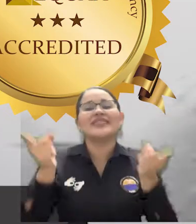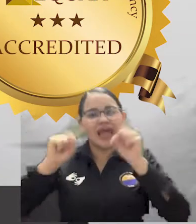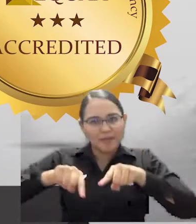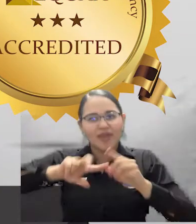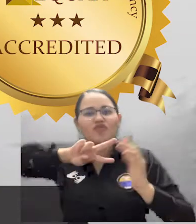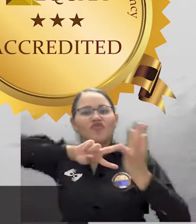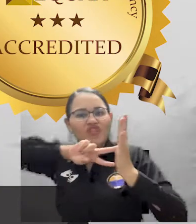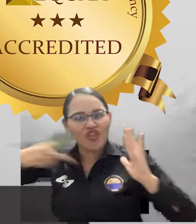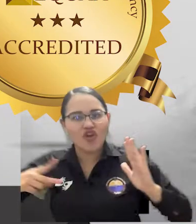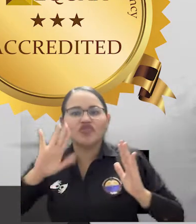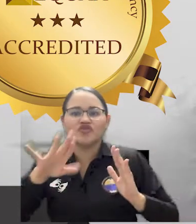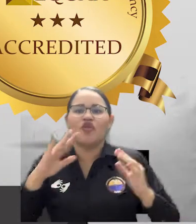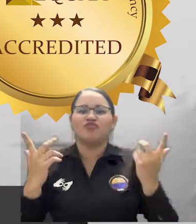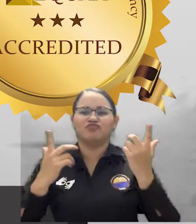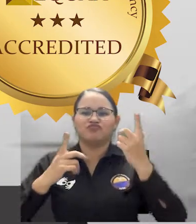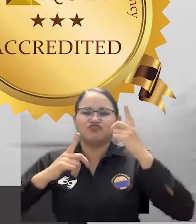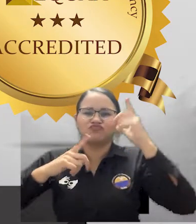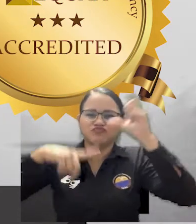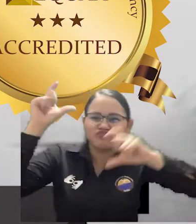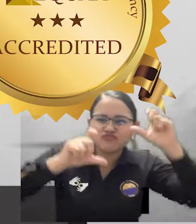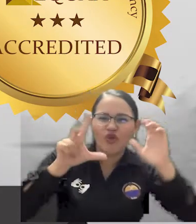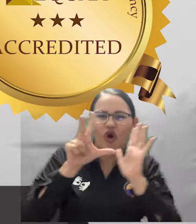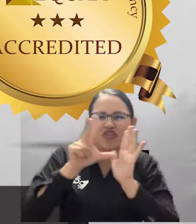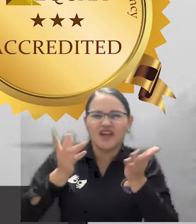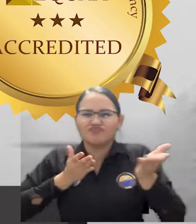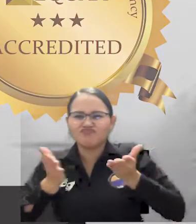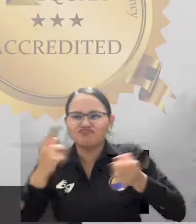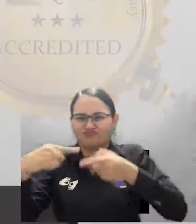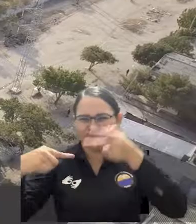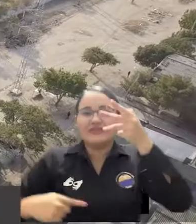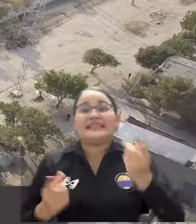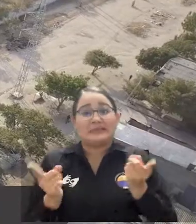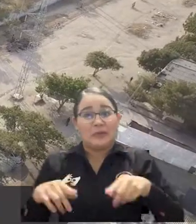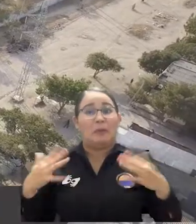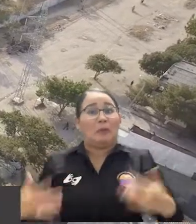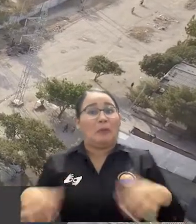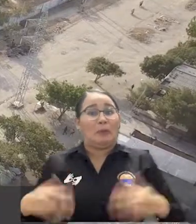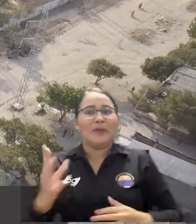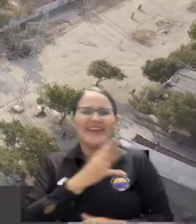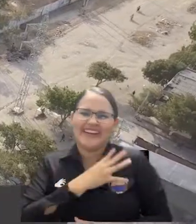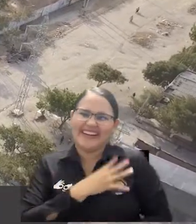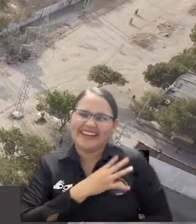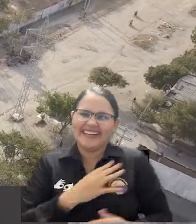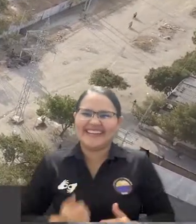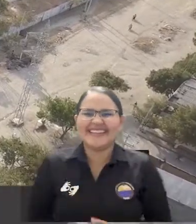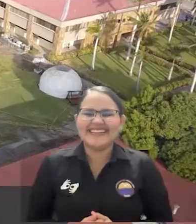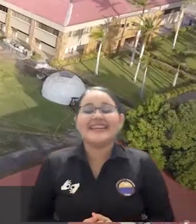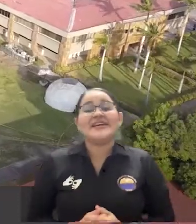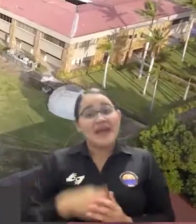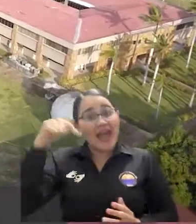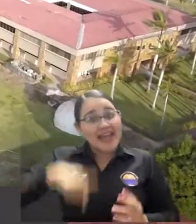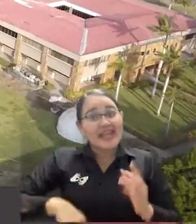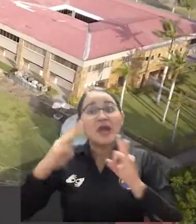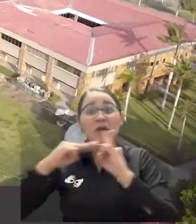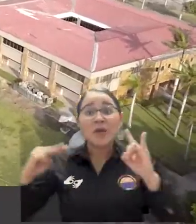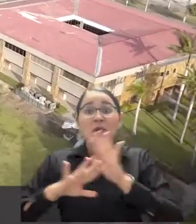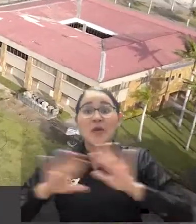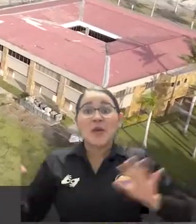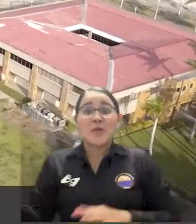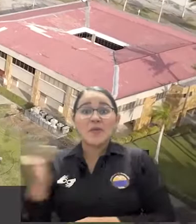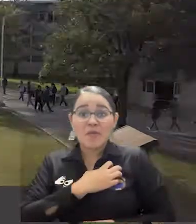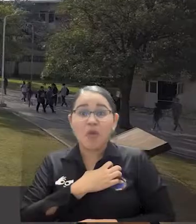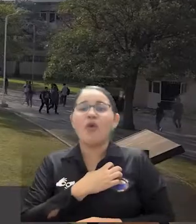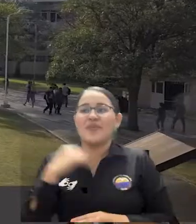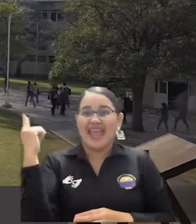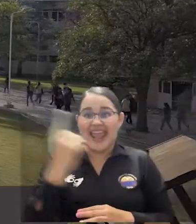así como tecnológico en gestión hotelera y turismo. La Alma Mater ingresó al selecto grupo de cinco